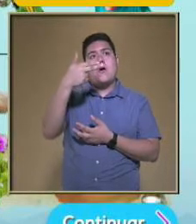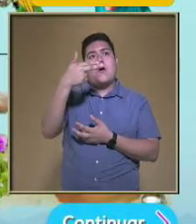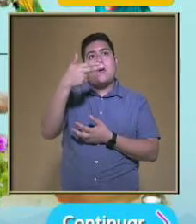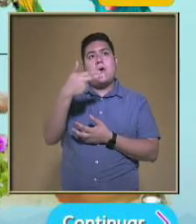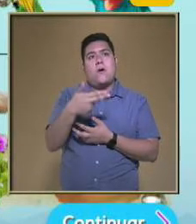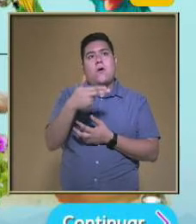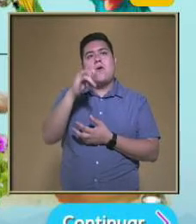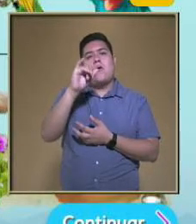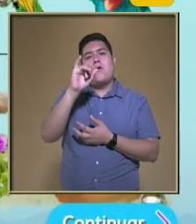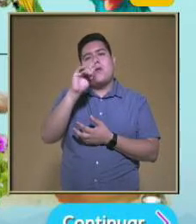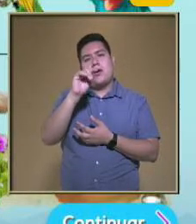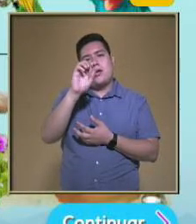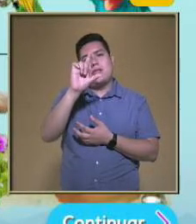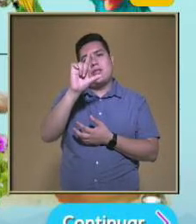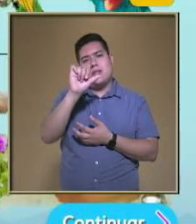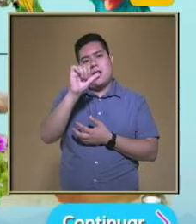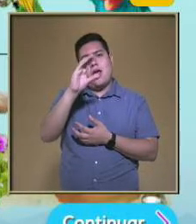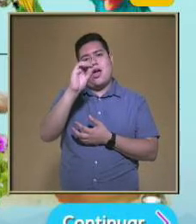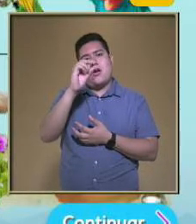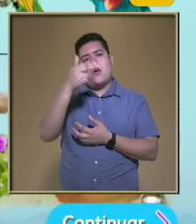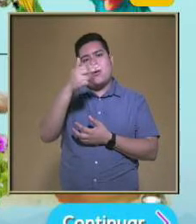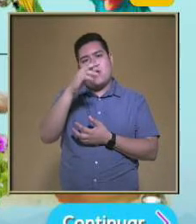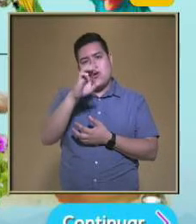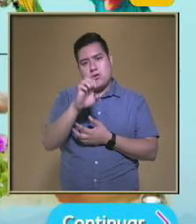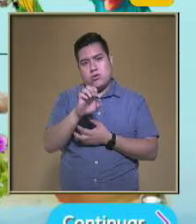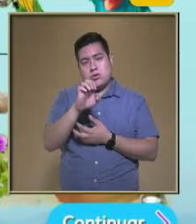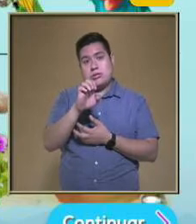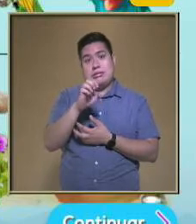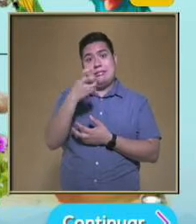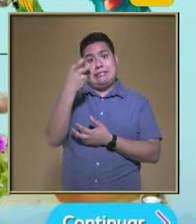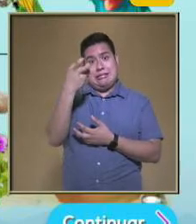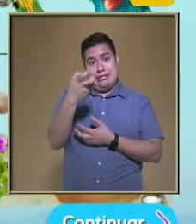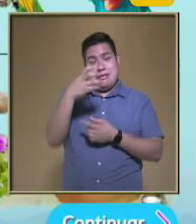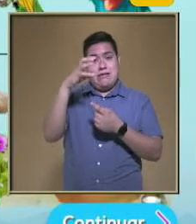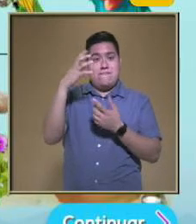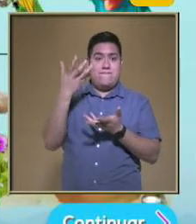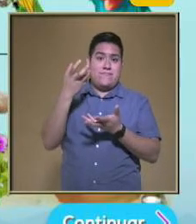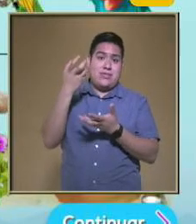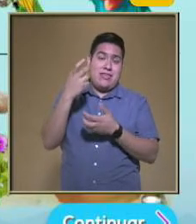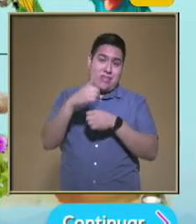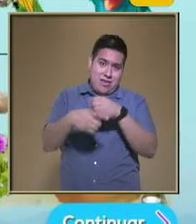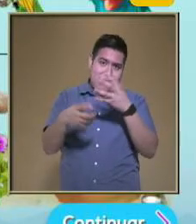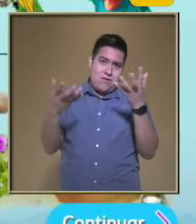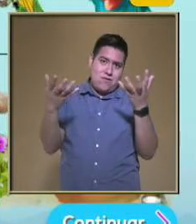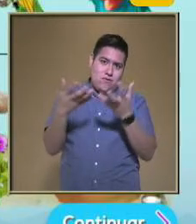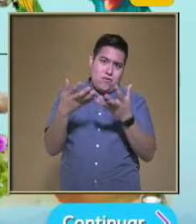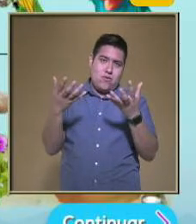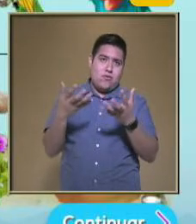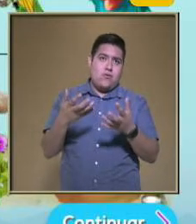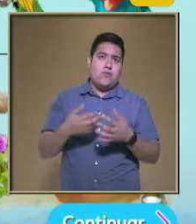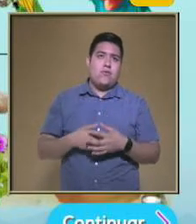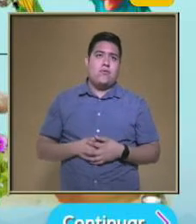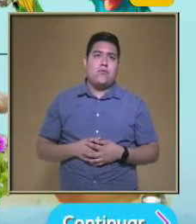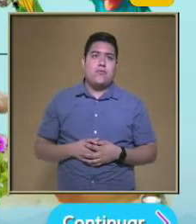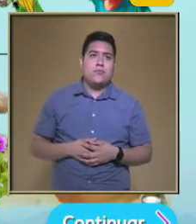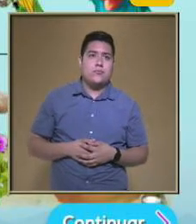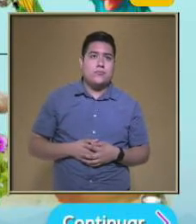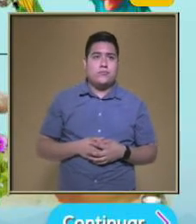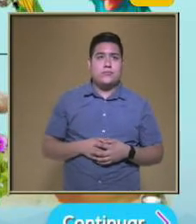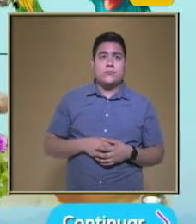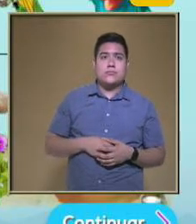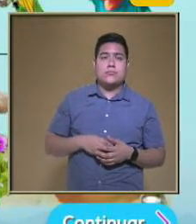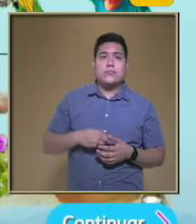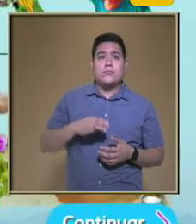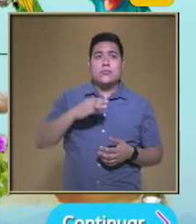señalando El huitlacoche Es un hongo Que es parásito Es decir Produce su comida Absorbe agua Y otras sustancias Del elote